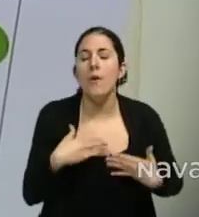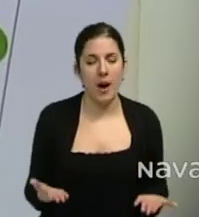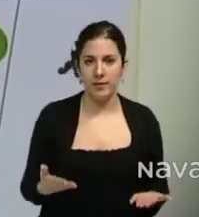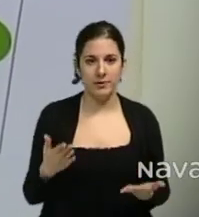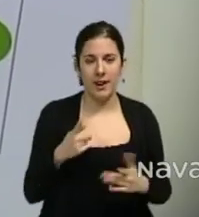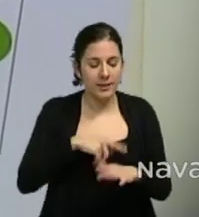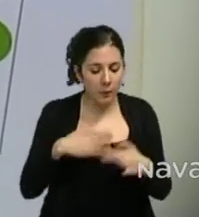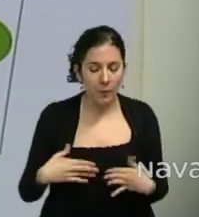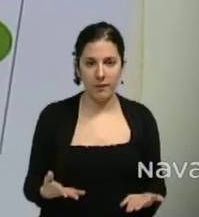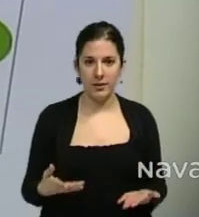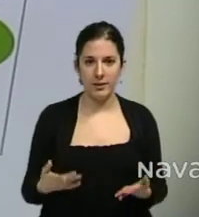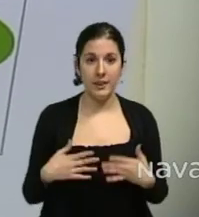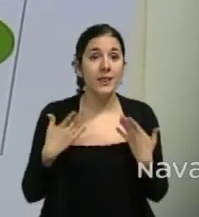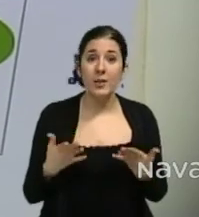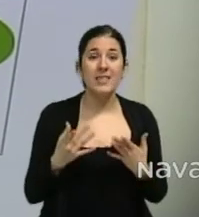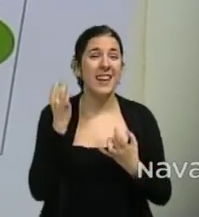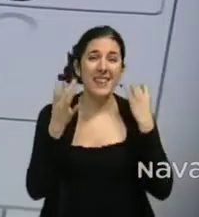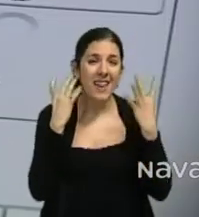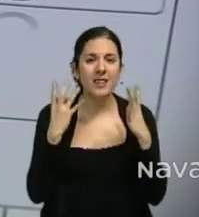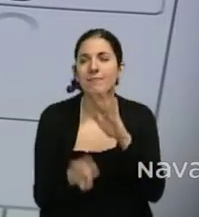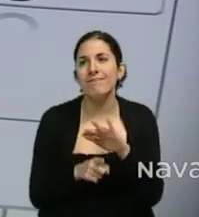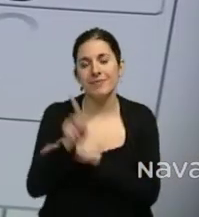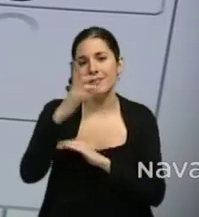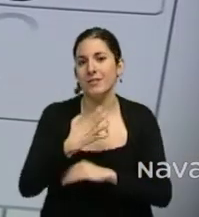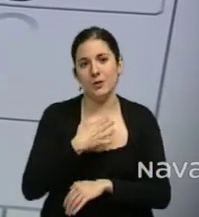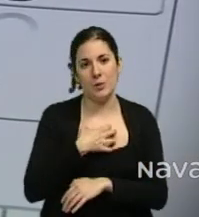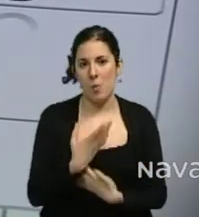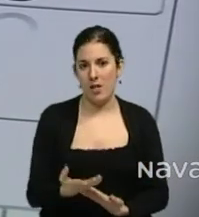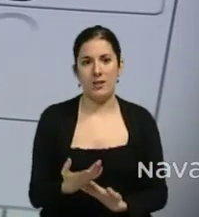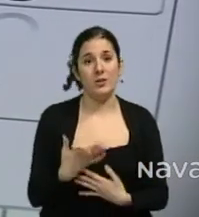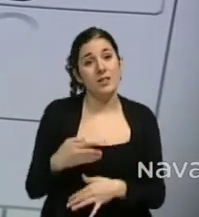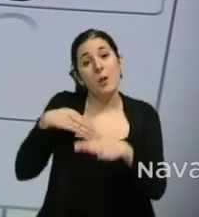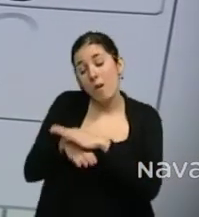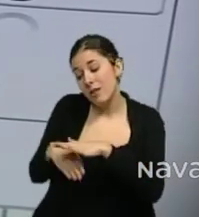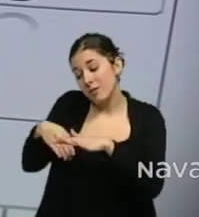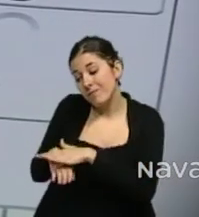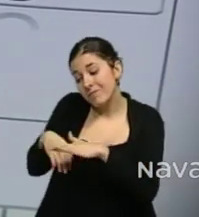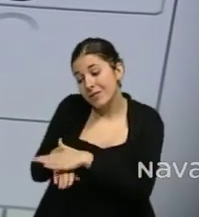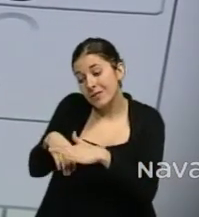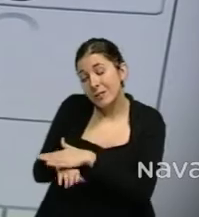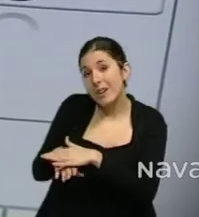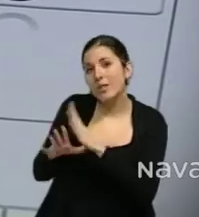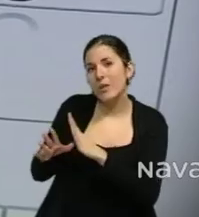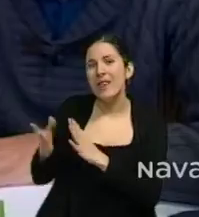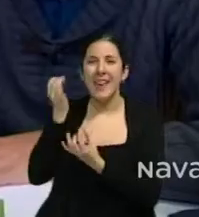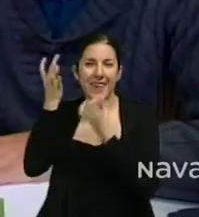y allá y no nos da tiempo de desarrollar otras ideas. Entonces, ¿qué ocurre? Que se quedan en el tintero, en el cajón. Todos tenemos ideas ahí a tutti plan.